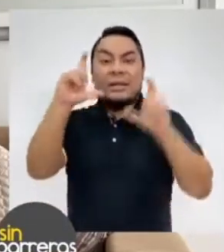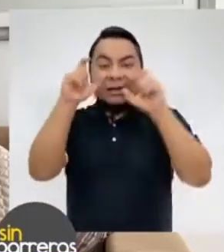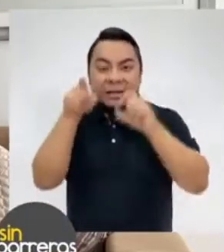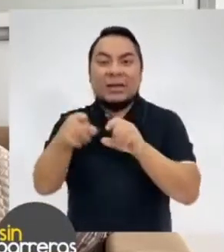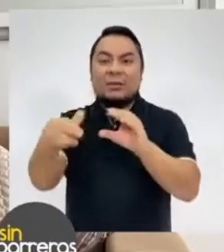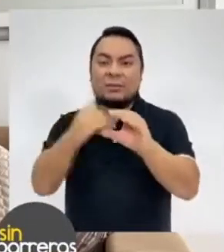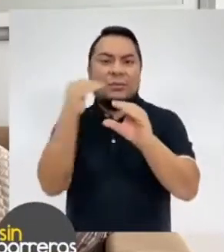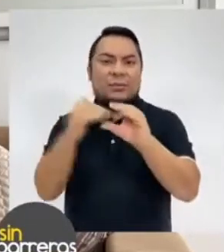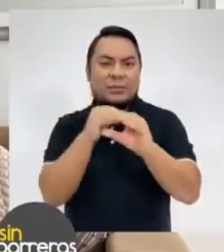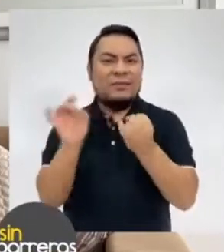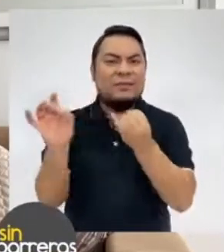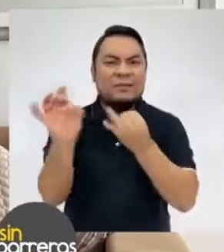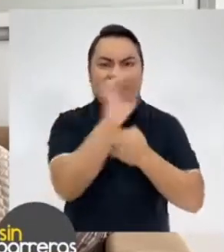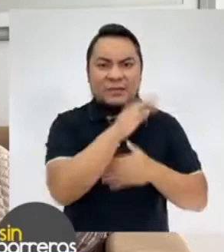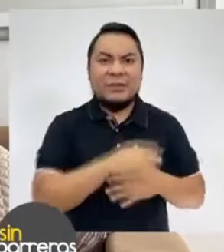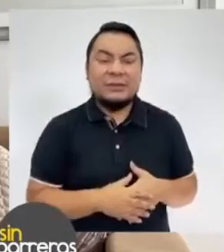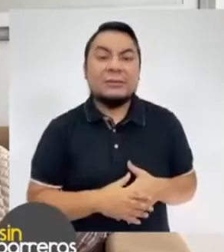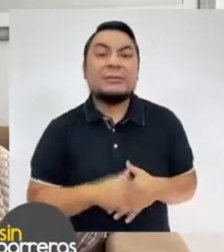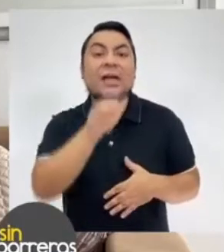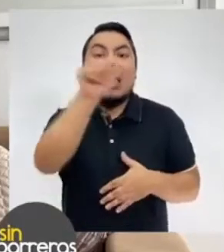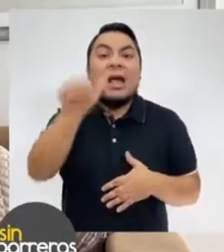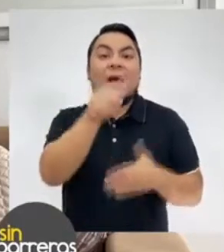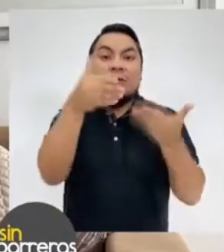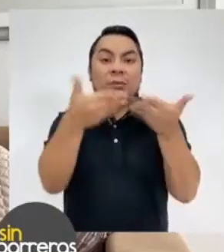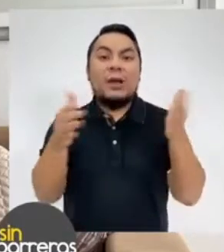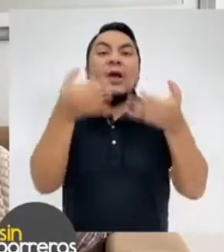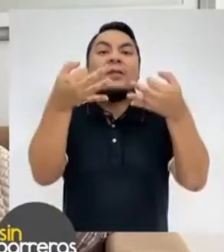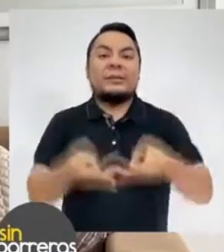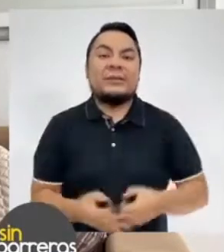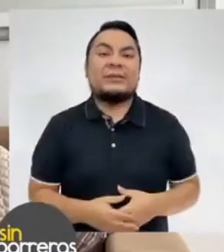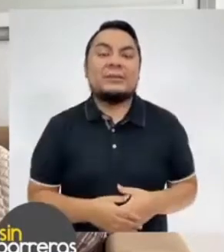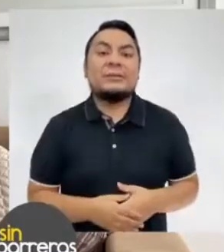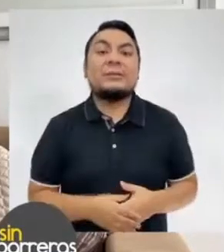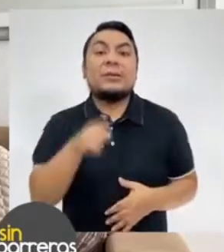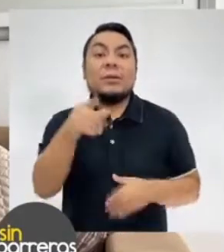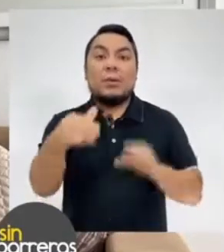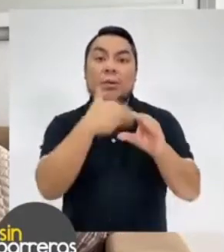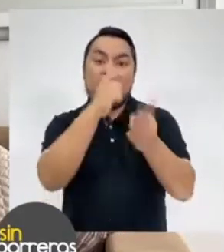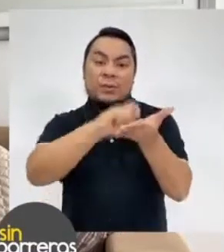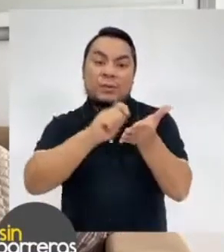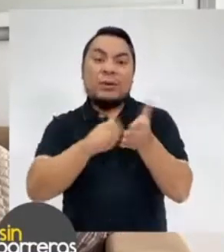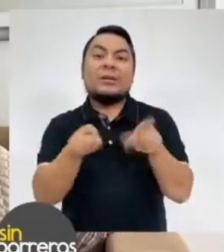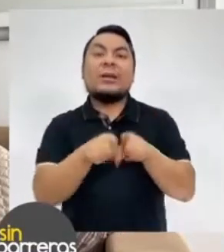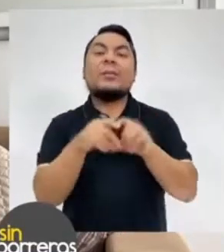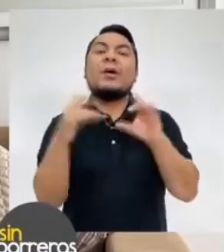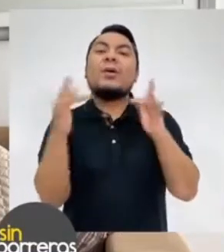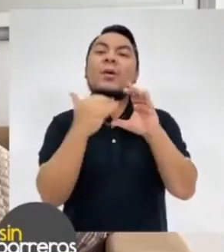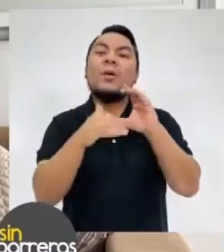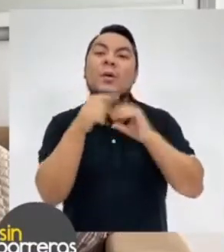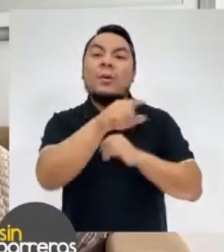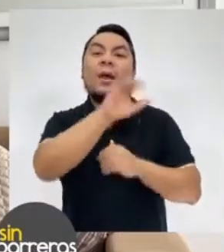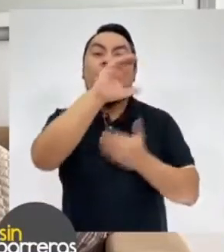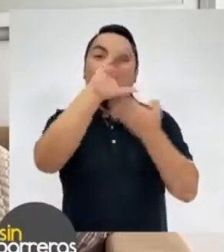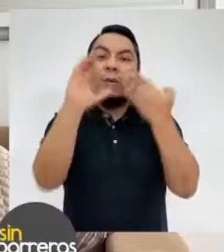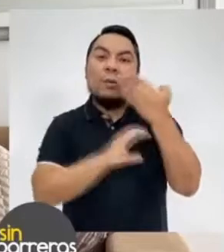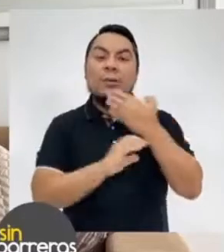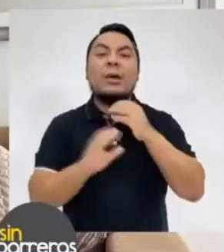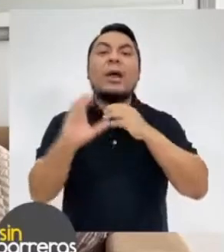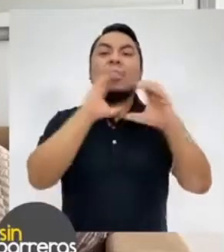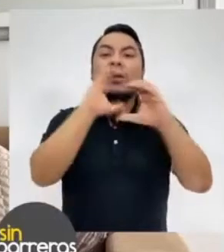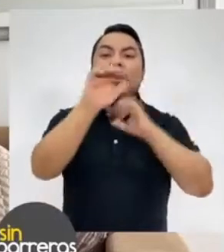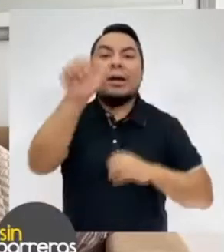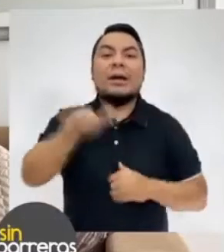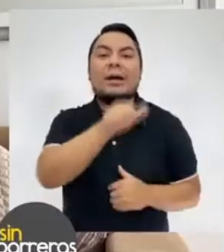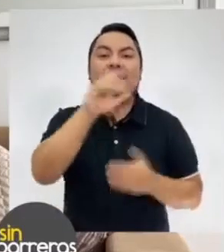tal vez dejarnos algún comentario en el instagram arroba sin barreras oficial escriban también al correo electrónico de conadis